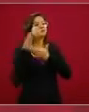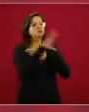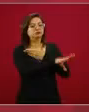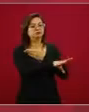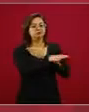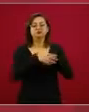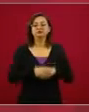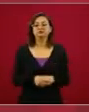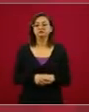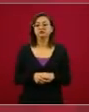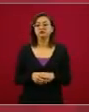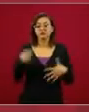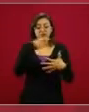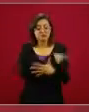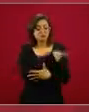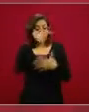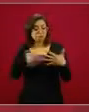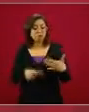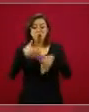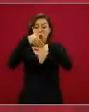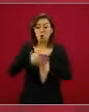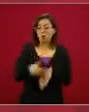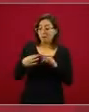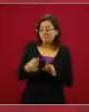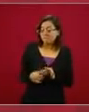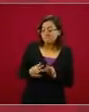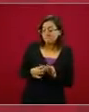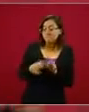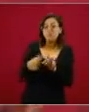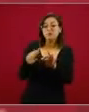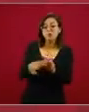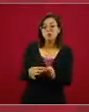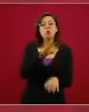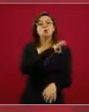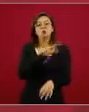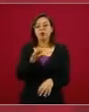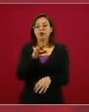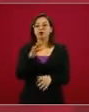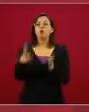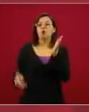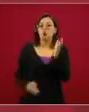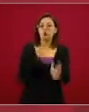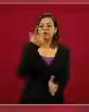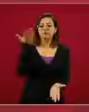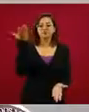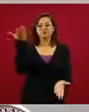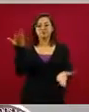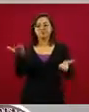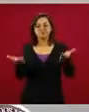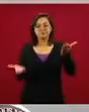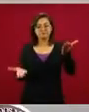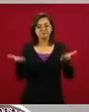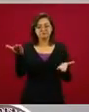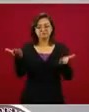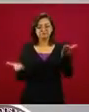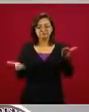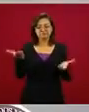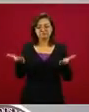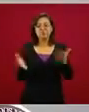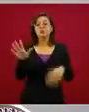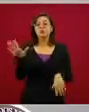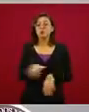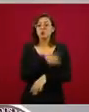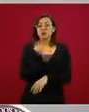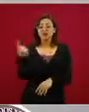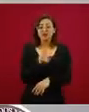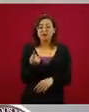seguimos de manera disciplinada, podemos regresar a los equilibrios porque hay una demanda y una gran